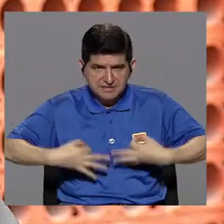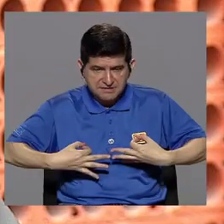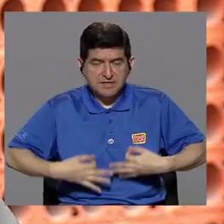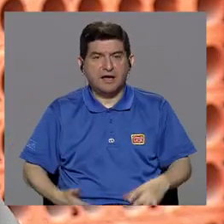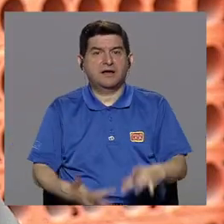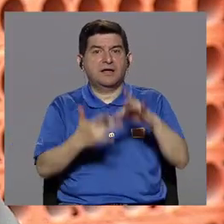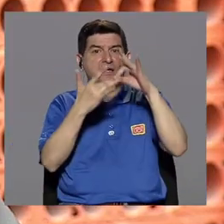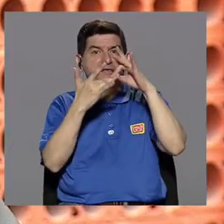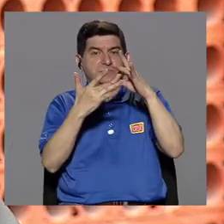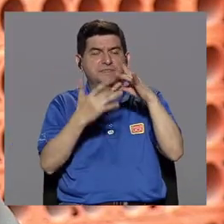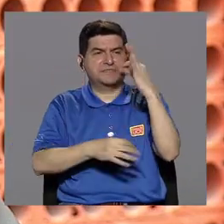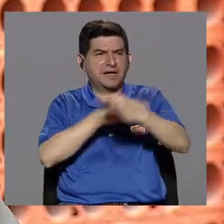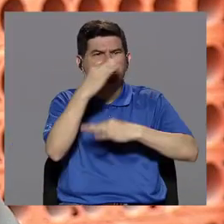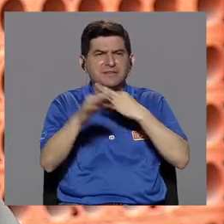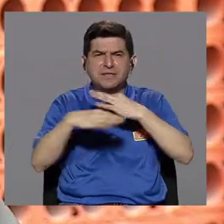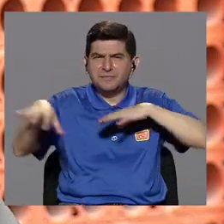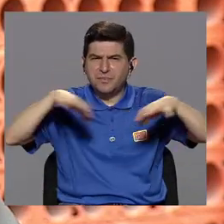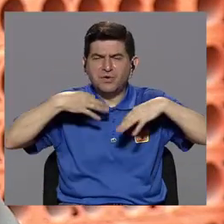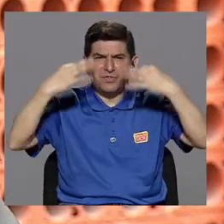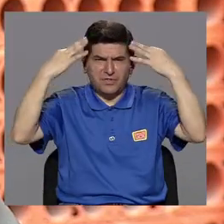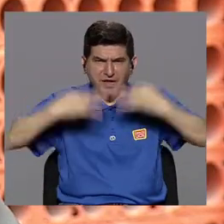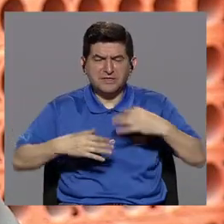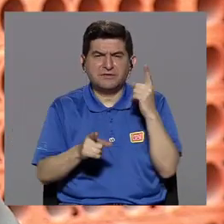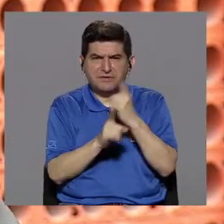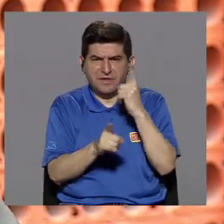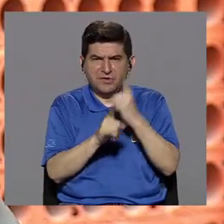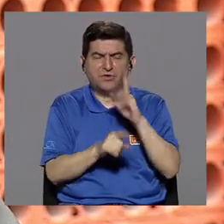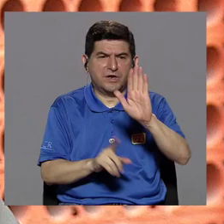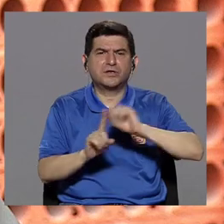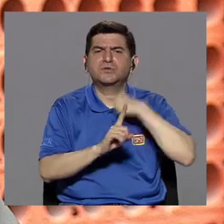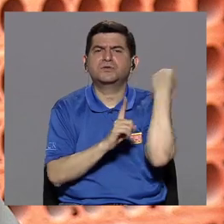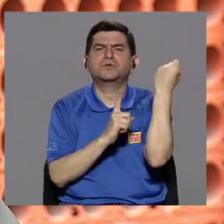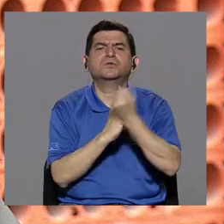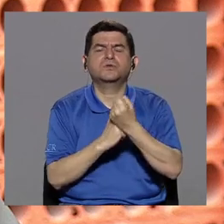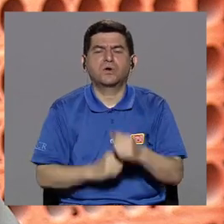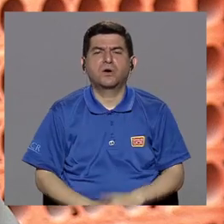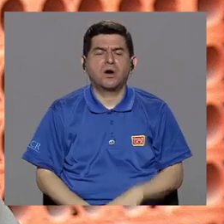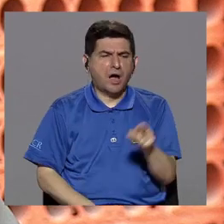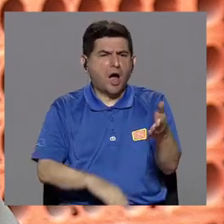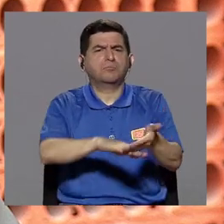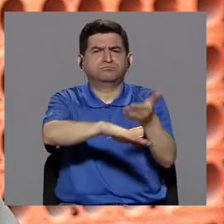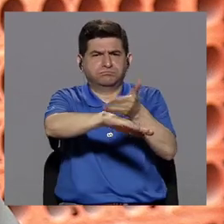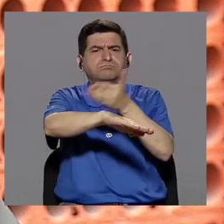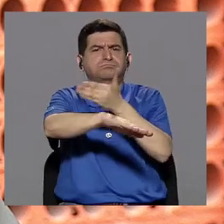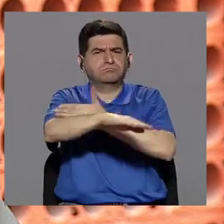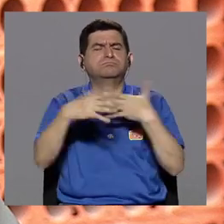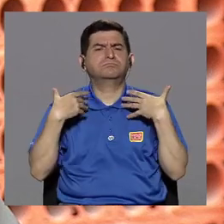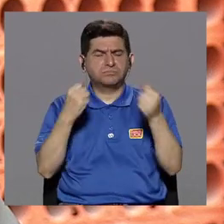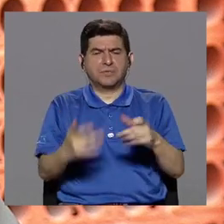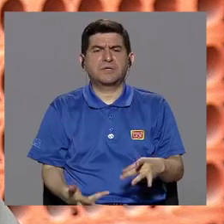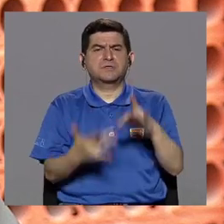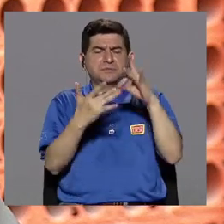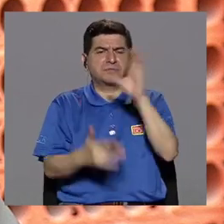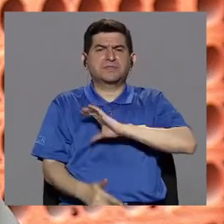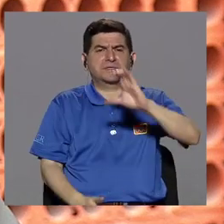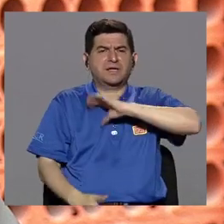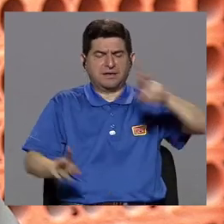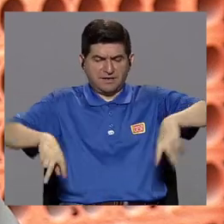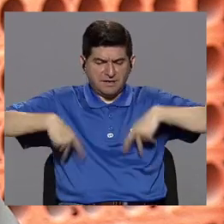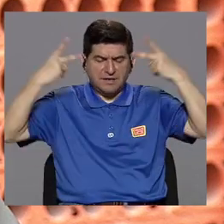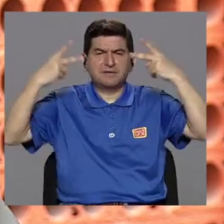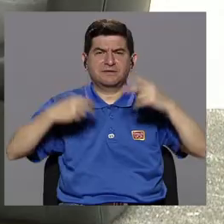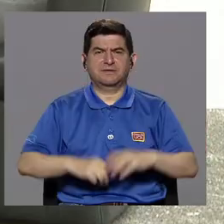especialmente ciertos tipos de ejercicio físico adecuados para su condición, logran mejorar mucho su salud y sobre todo su calidad de vida.